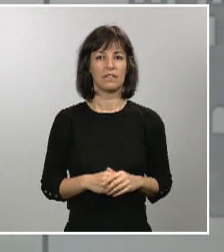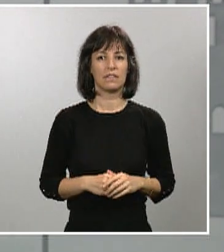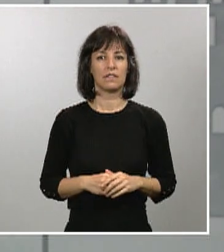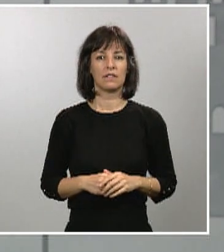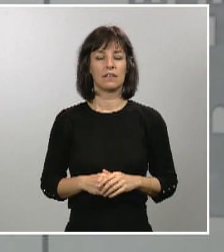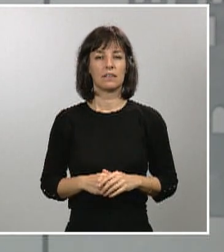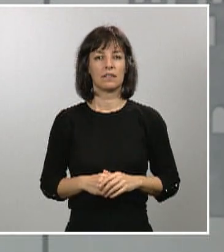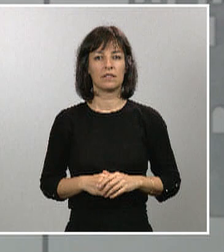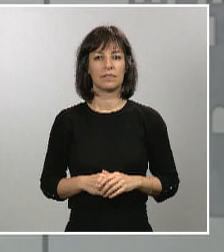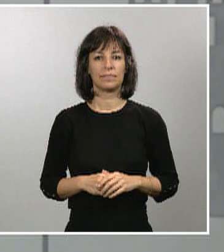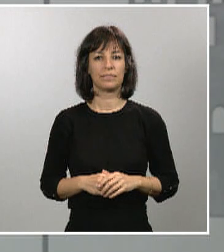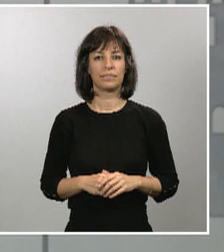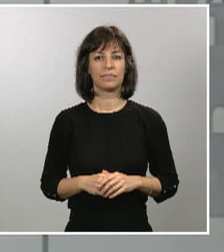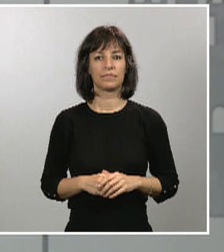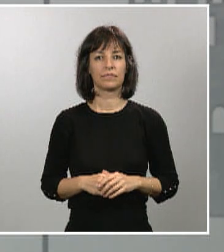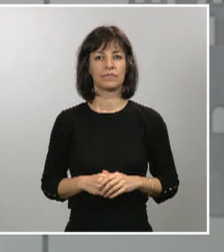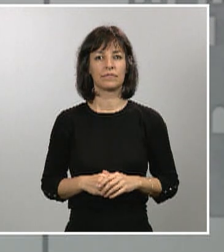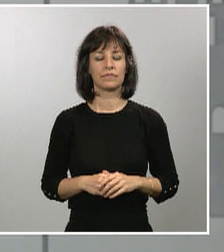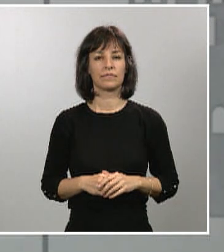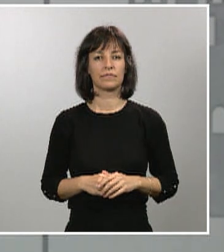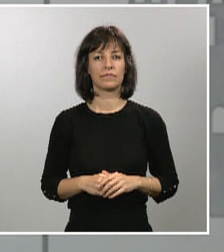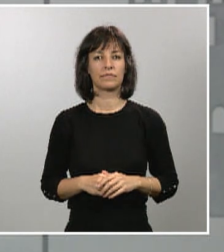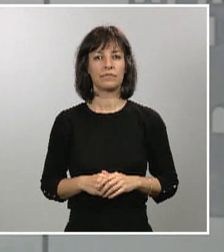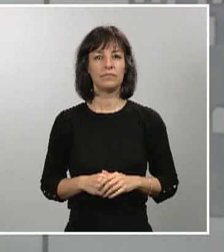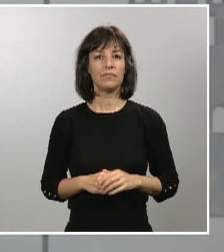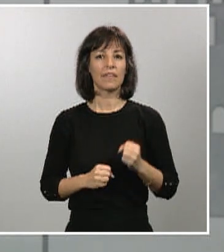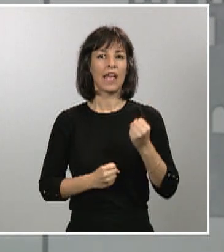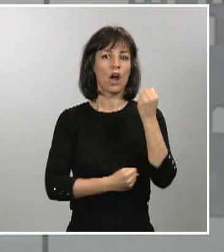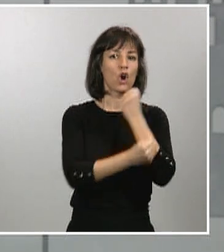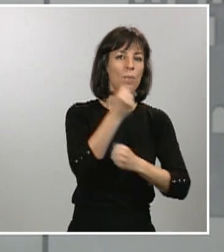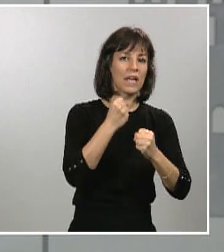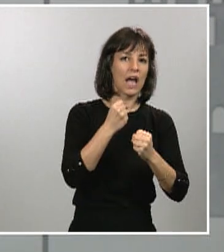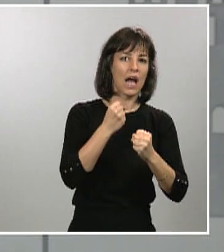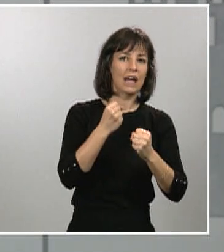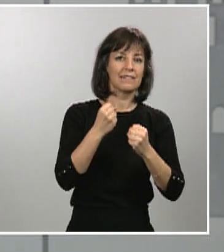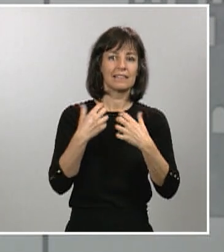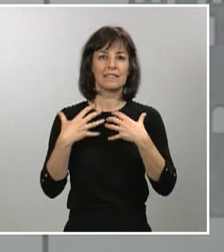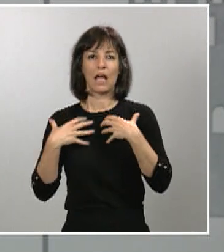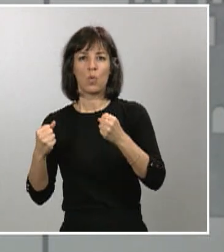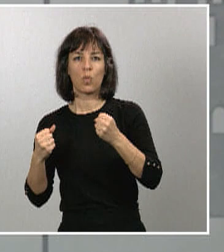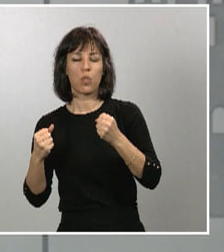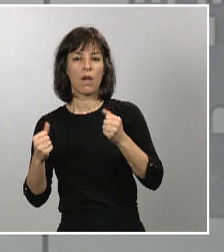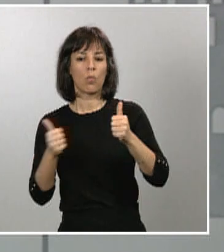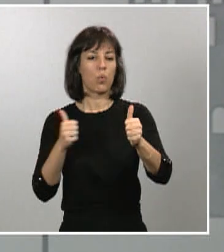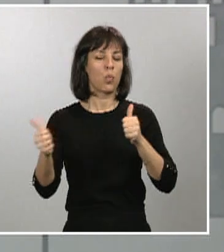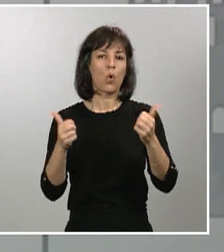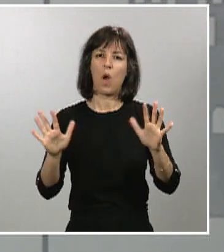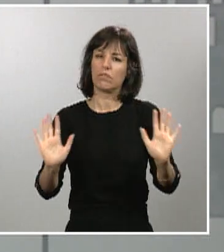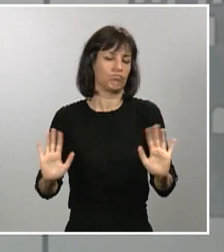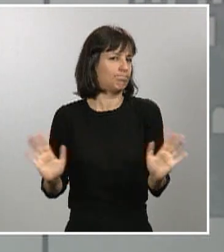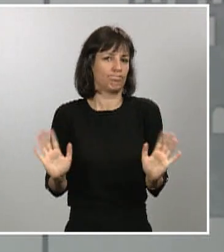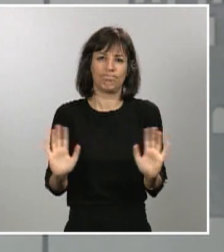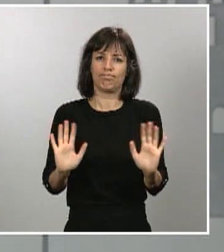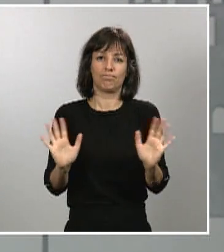ni estamos en confrontar economía y salud. Es más, para que funcione la economía tiene que haber salud.